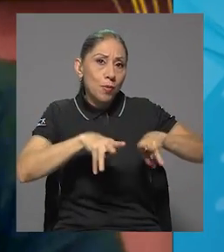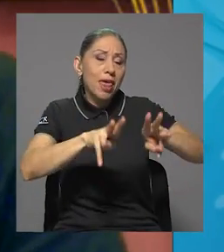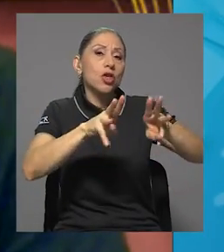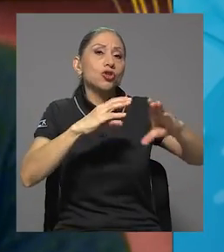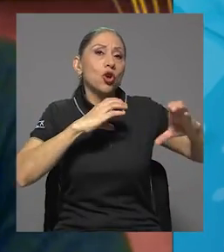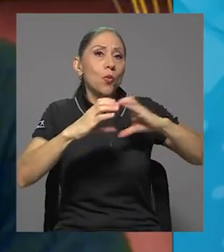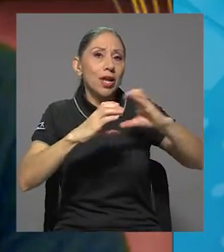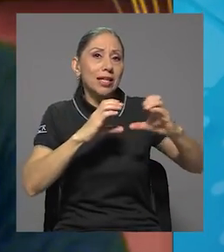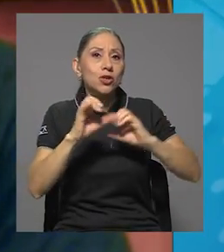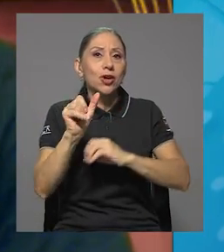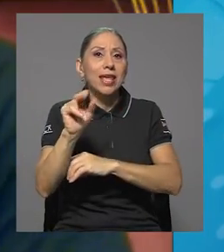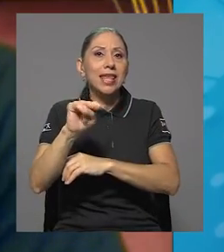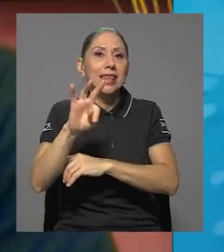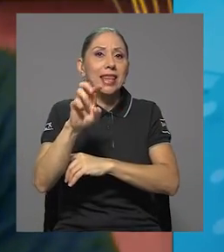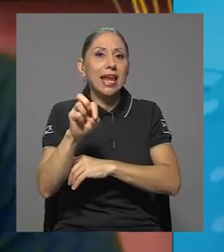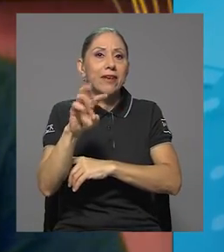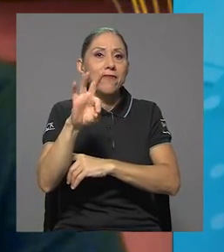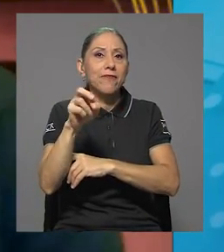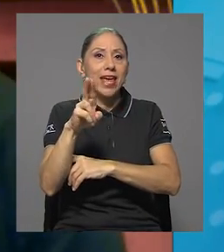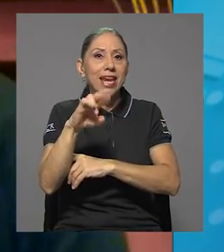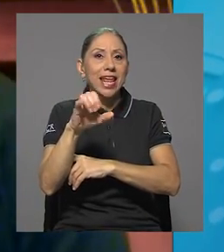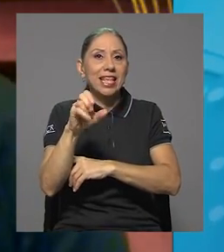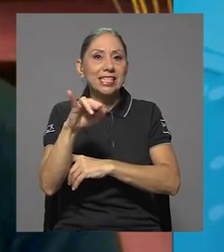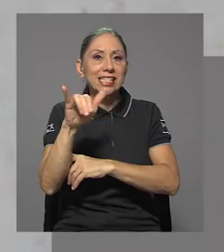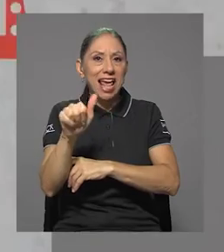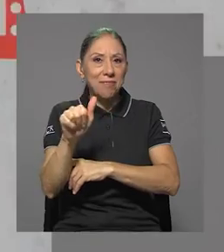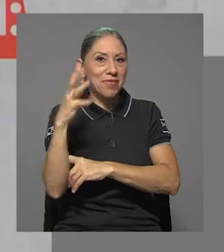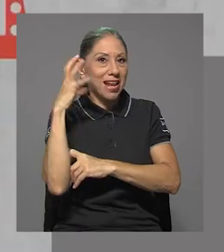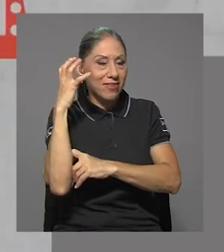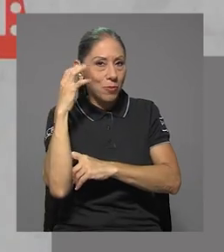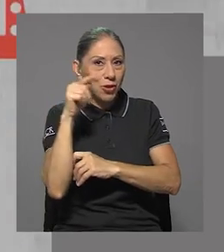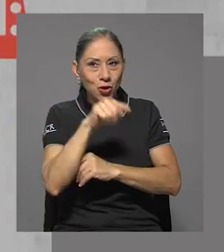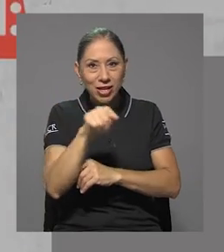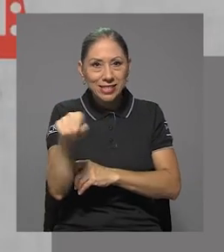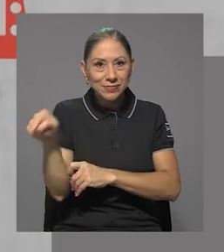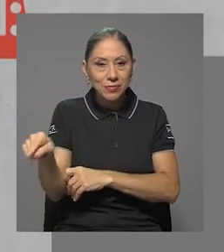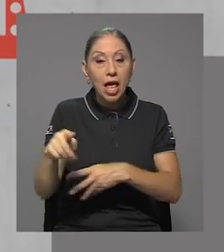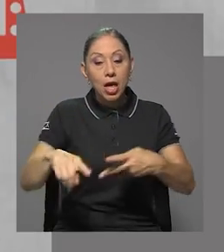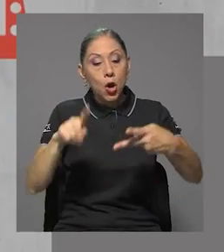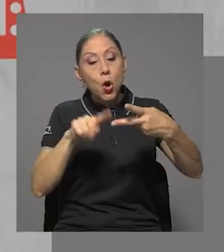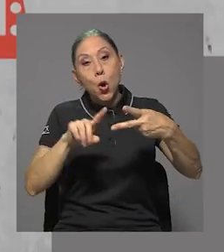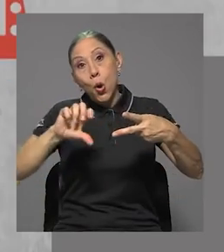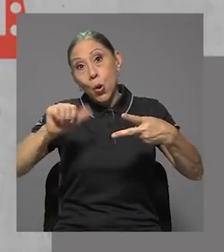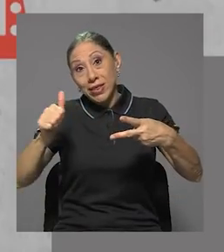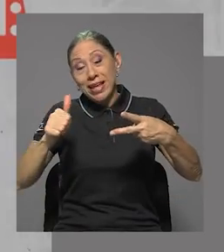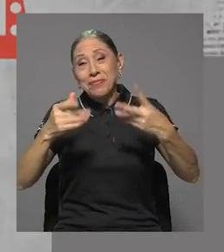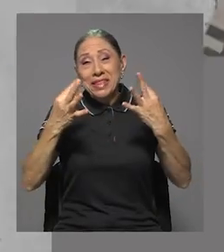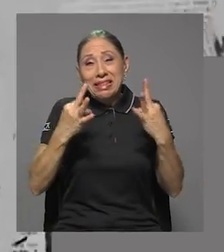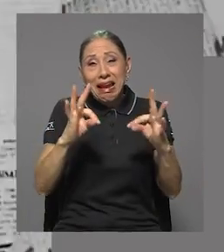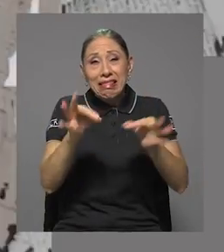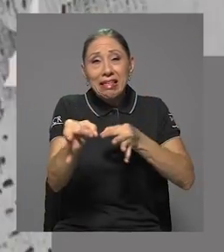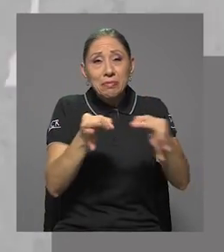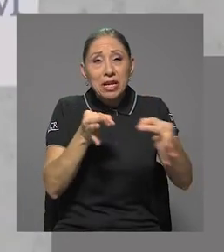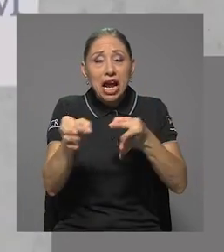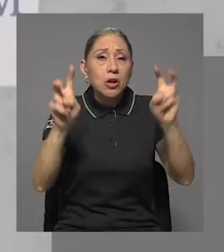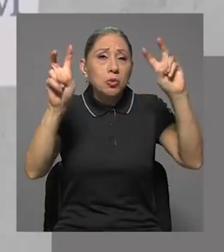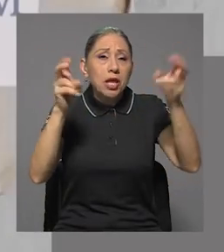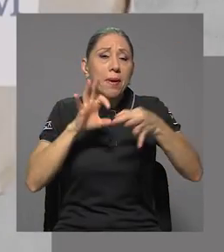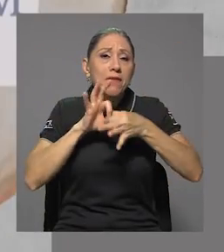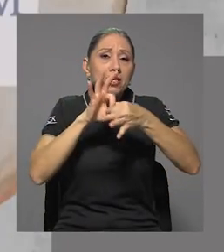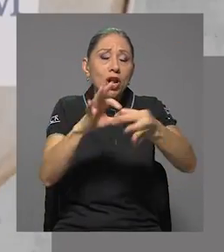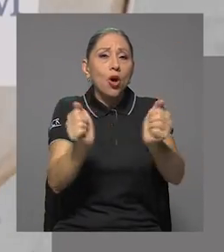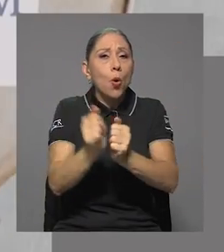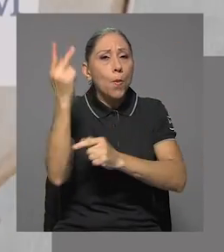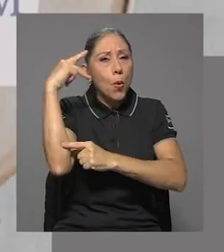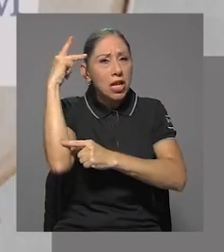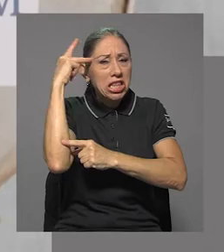medios de la universidad, en interferencia de las radioemisoras. Tenemos una sección que trata de explicar un poco, algún tema relacionado